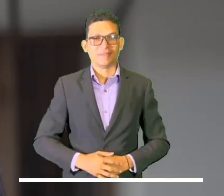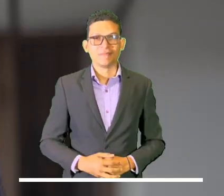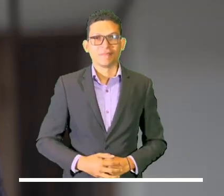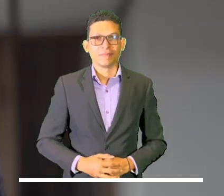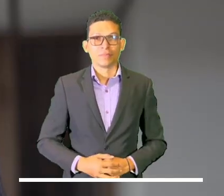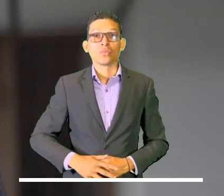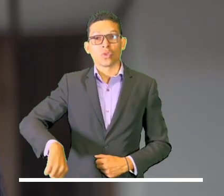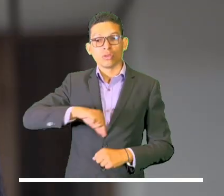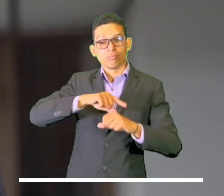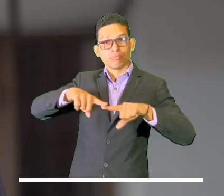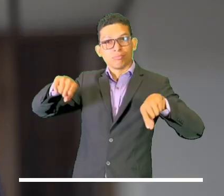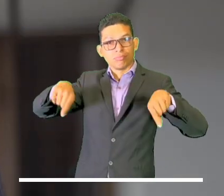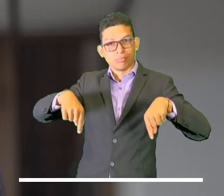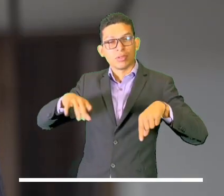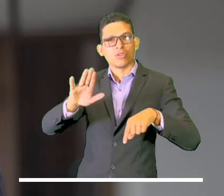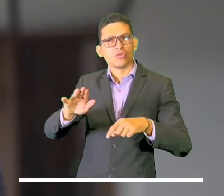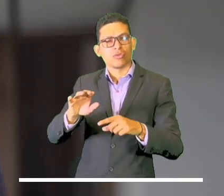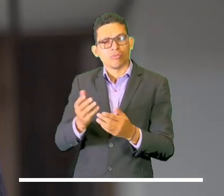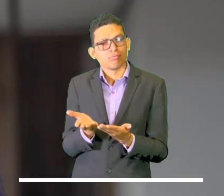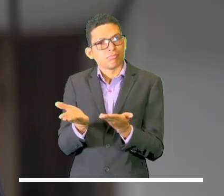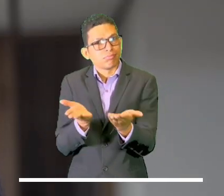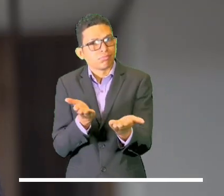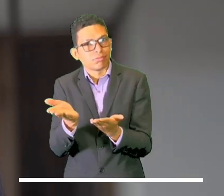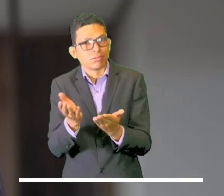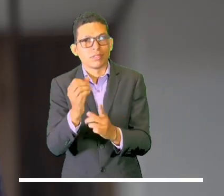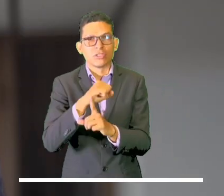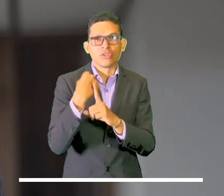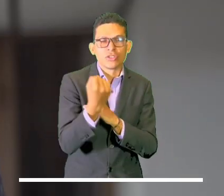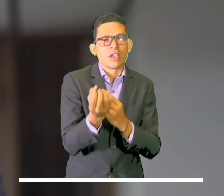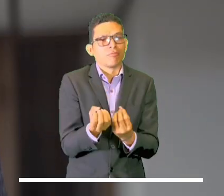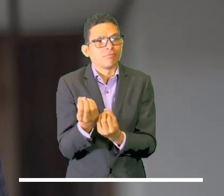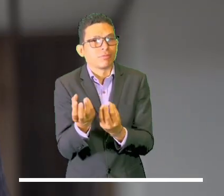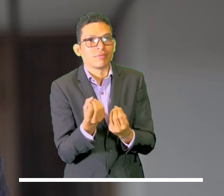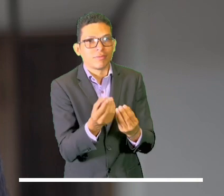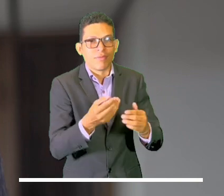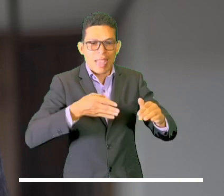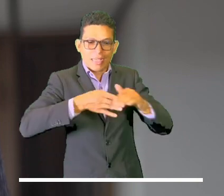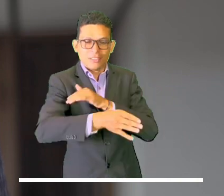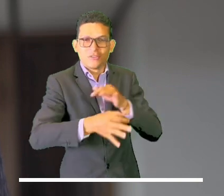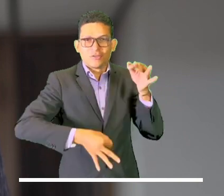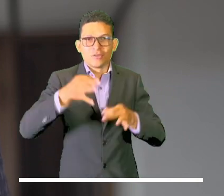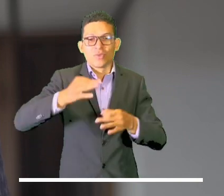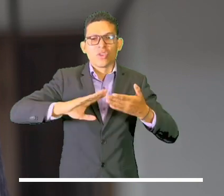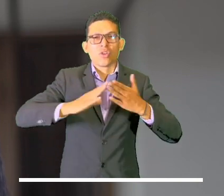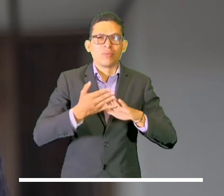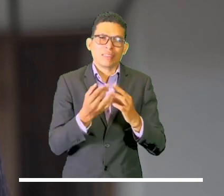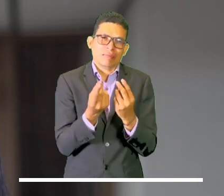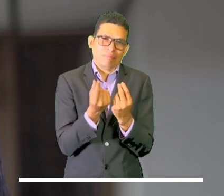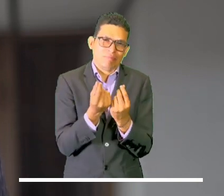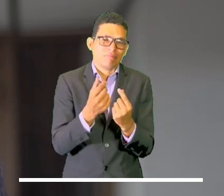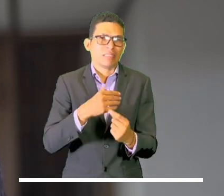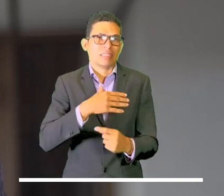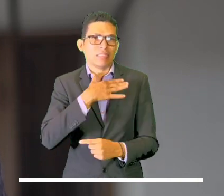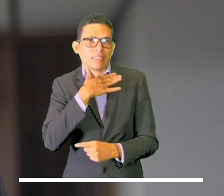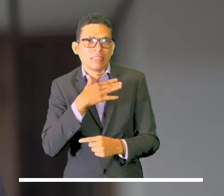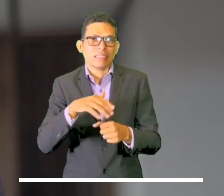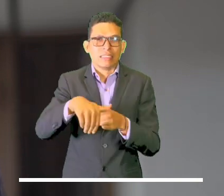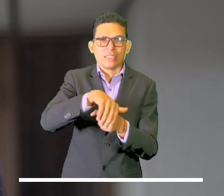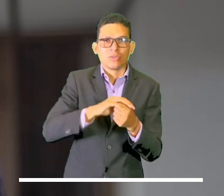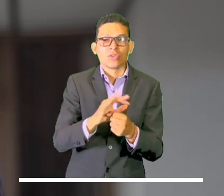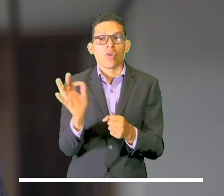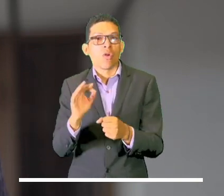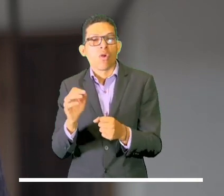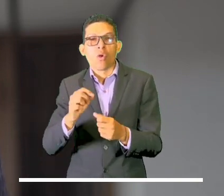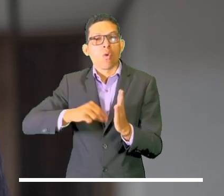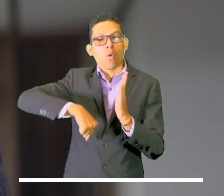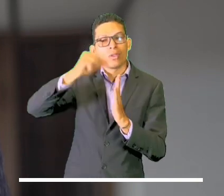Nuestro consultorio jurídico brindó un servicio social que permite hacer realidad el acceso a la justicia a poblaciones de escasos recursos o que por su